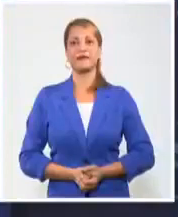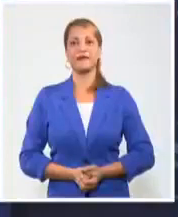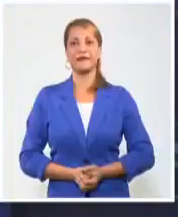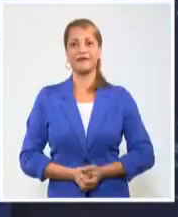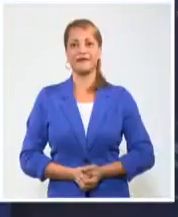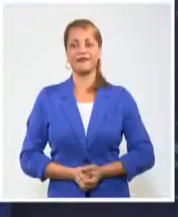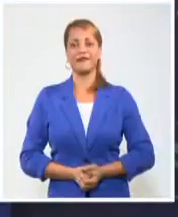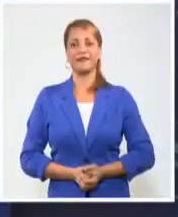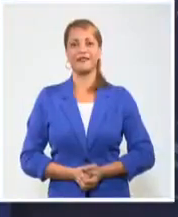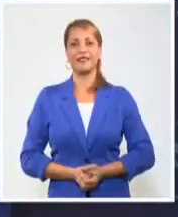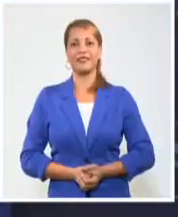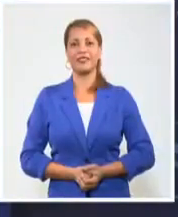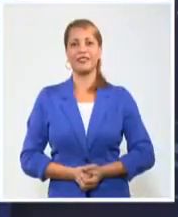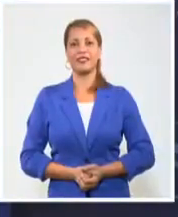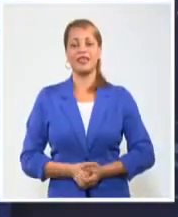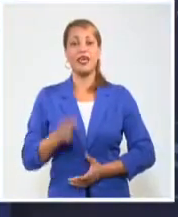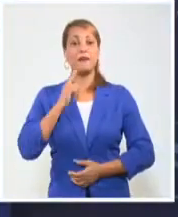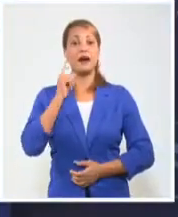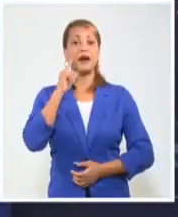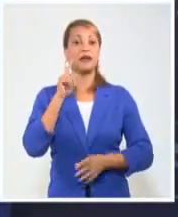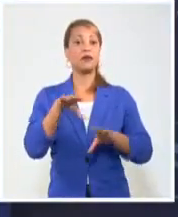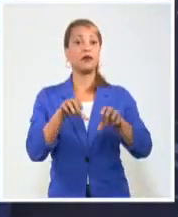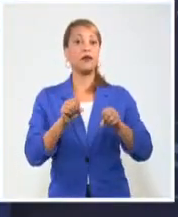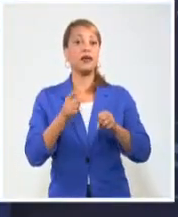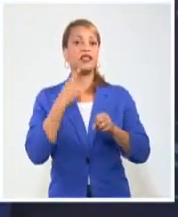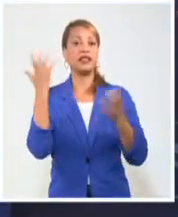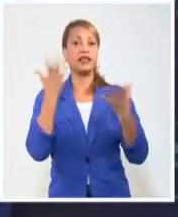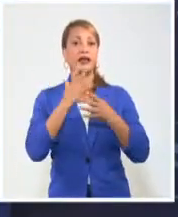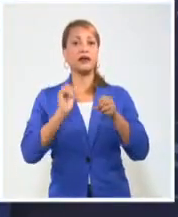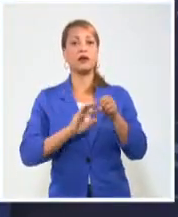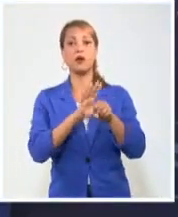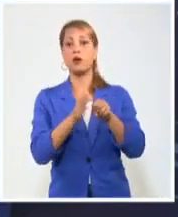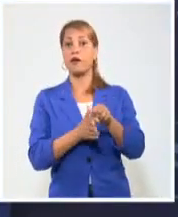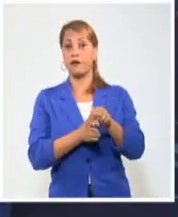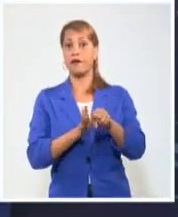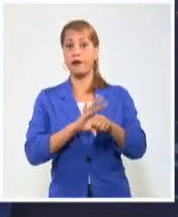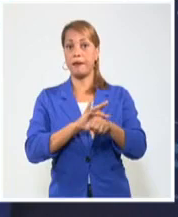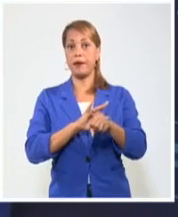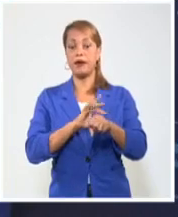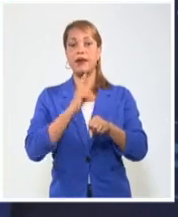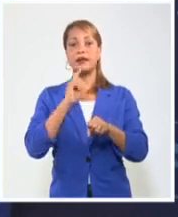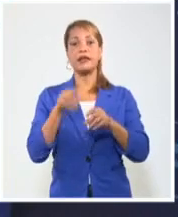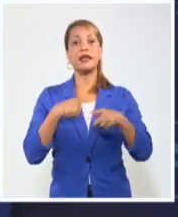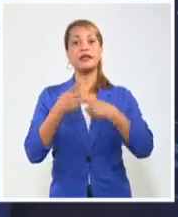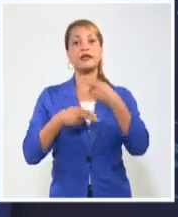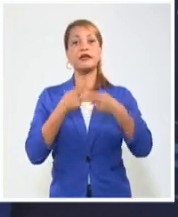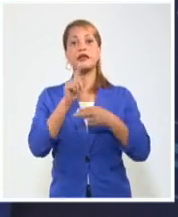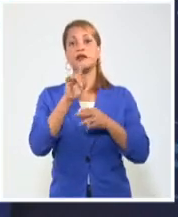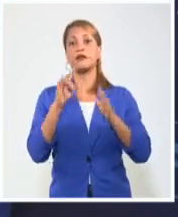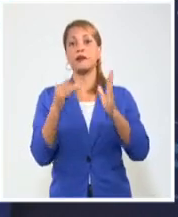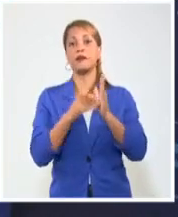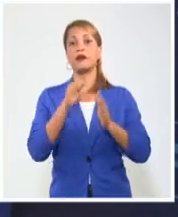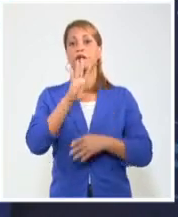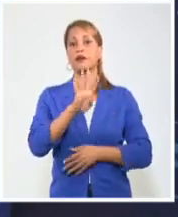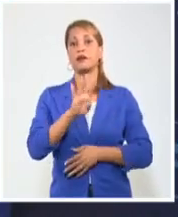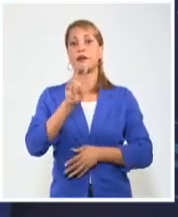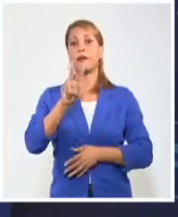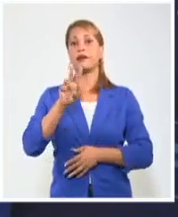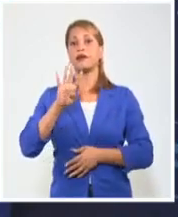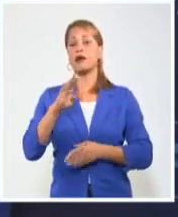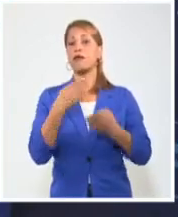Para la detección de la COVID-19 se realizaron el día de ayer un total de 19.424